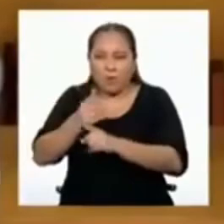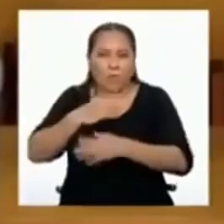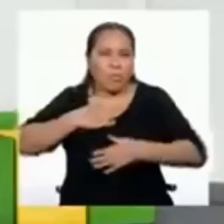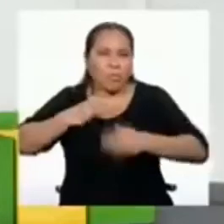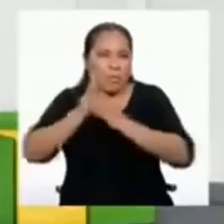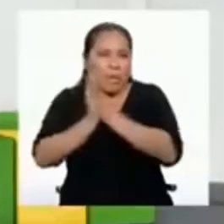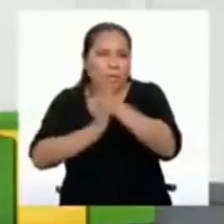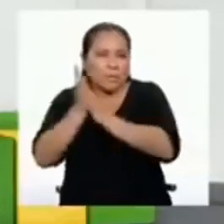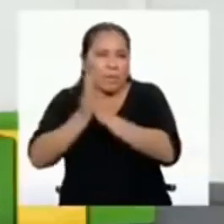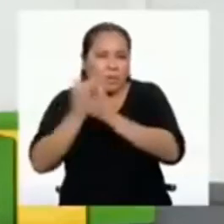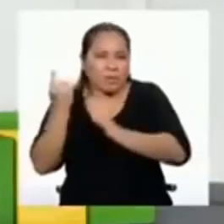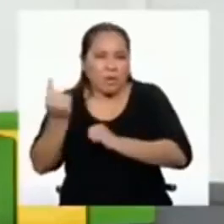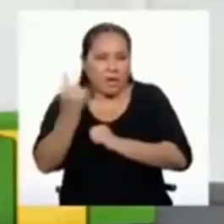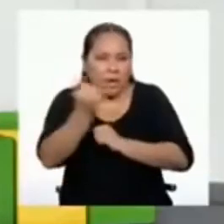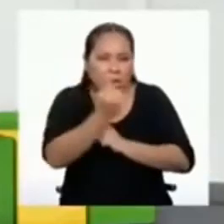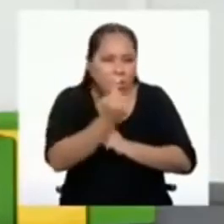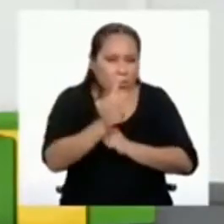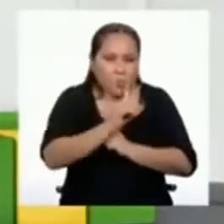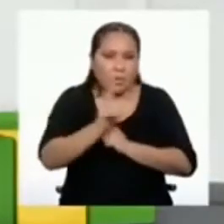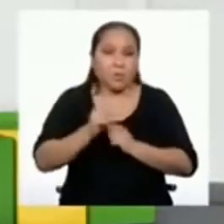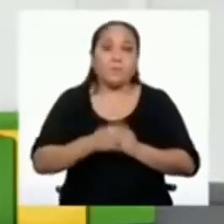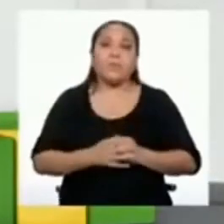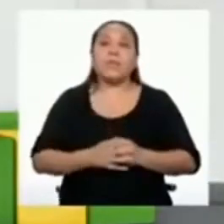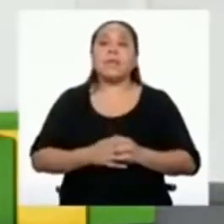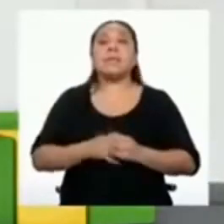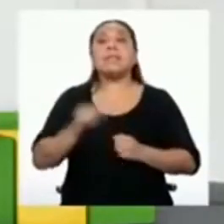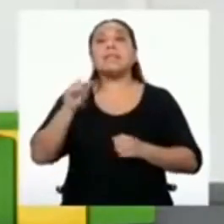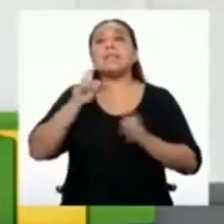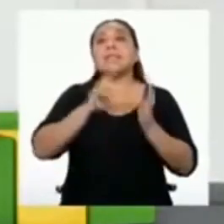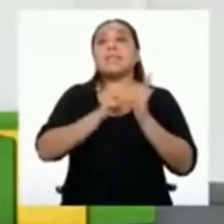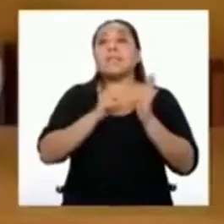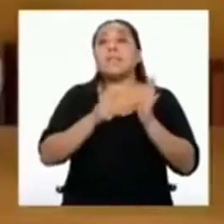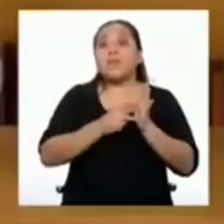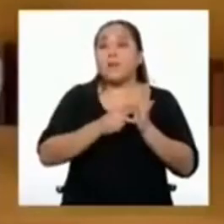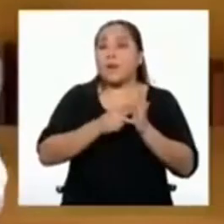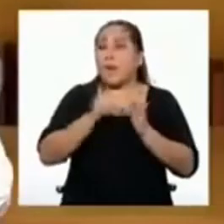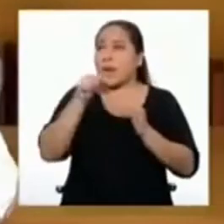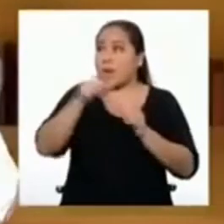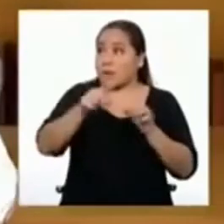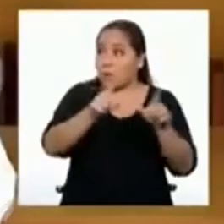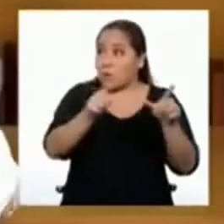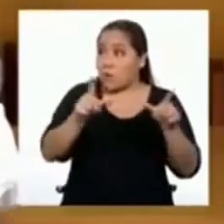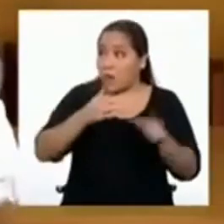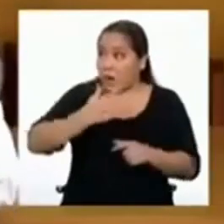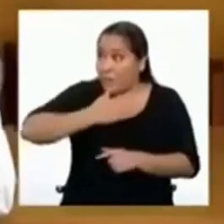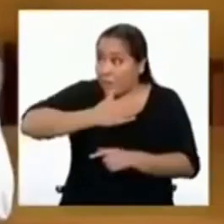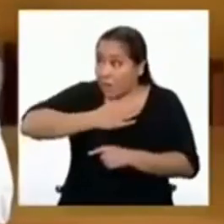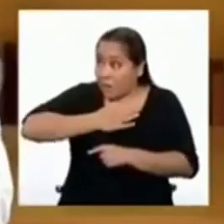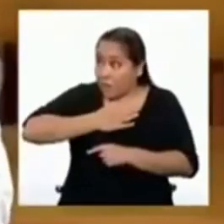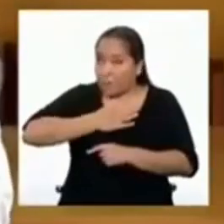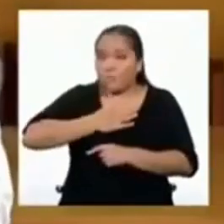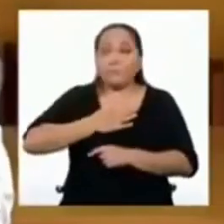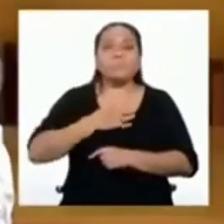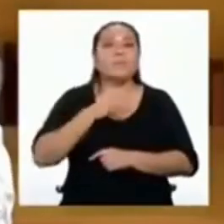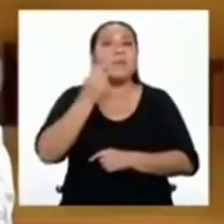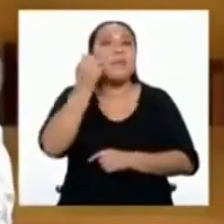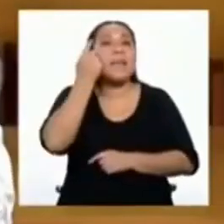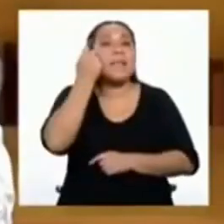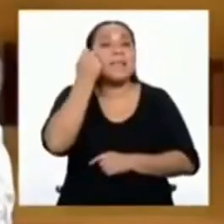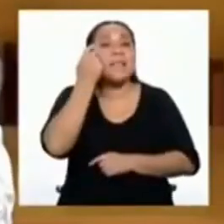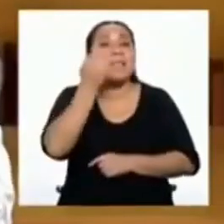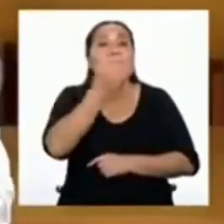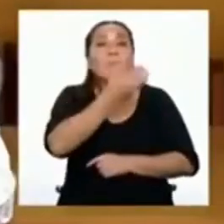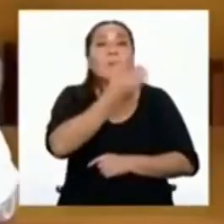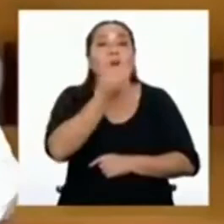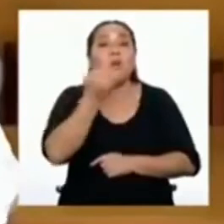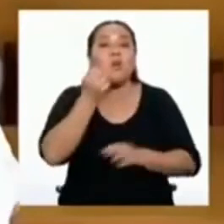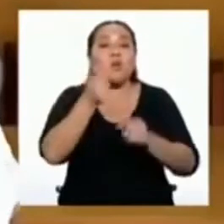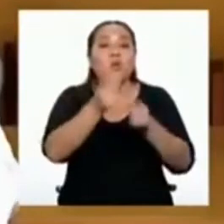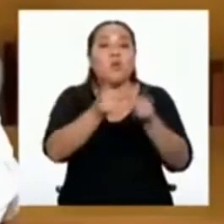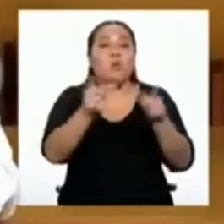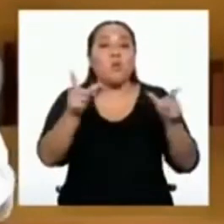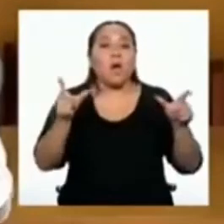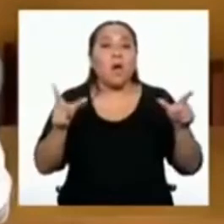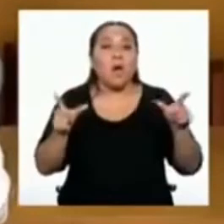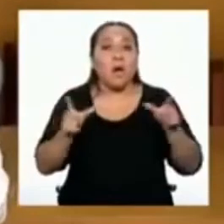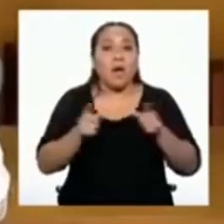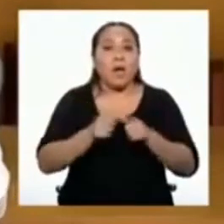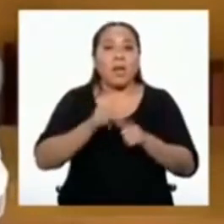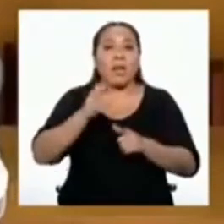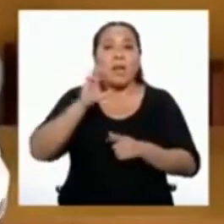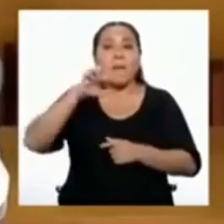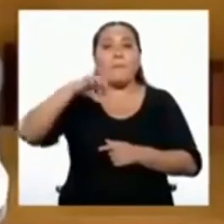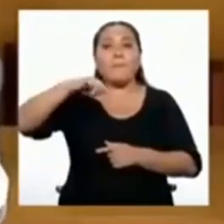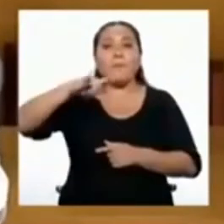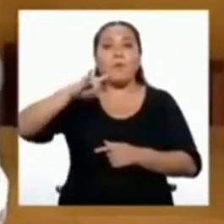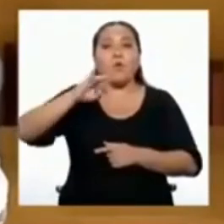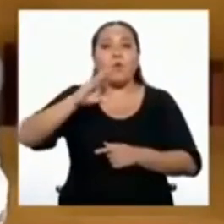habitantes. ¿Eso quiere decir que ese espacio nos pertenece? Para entender mejor el concepto de espacio público, es necesario